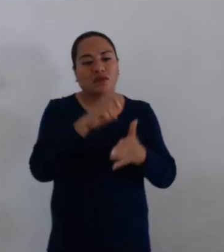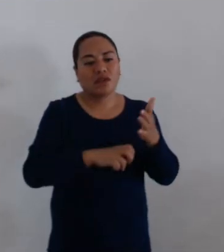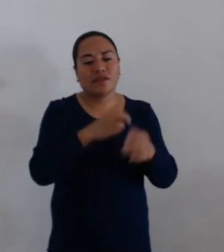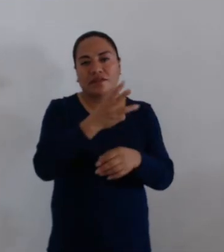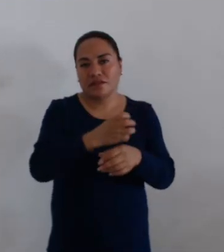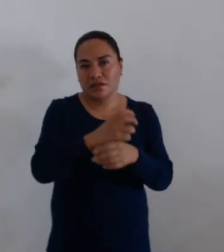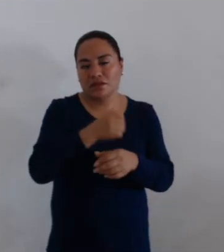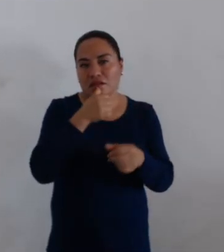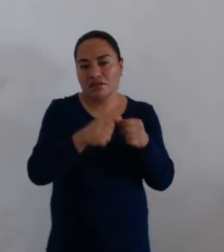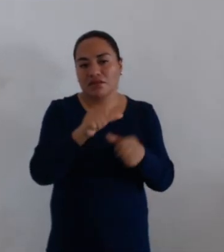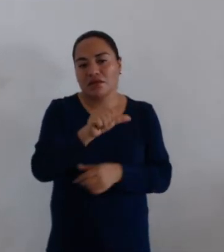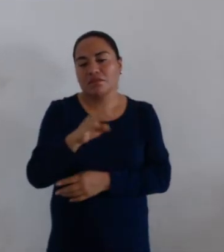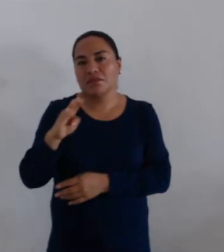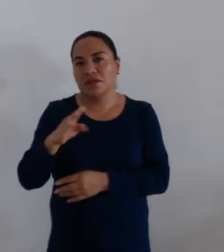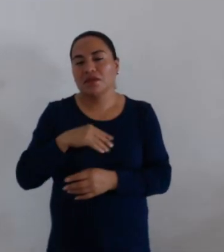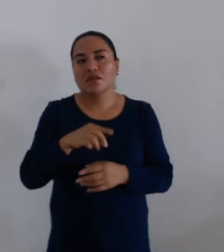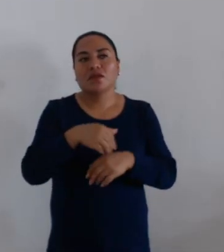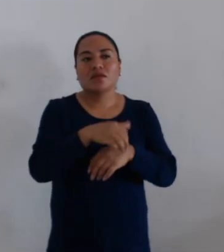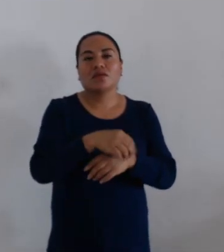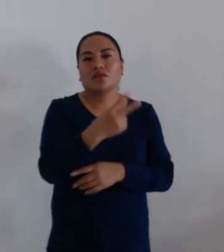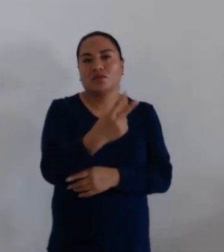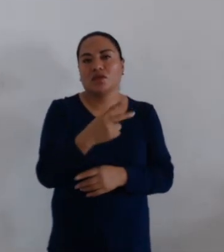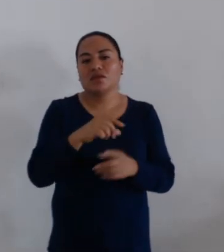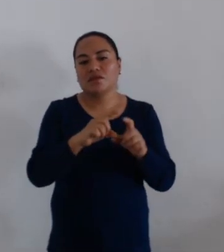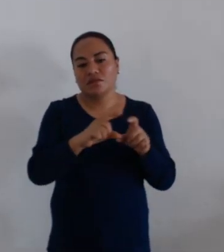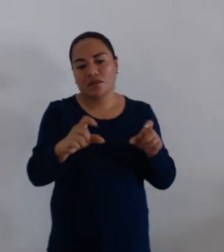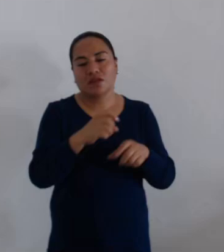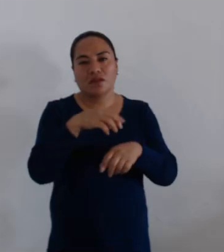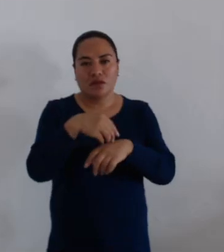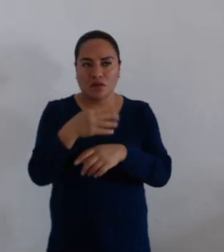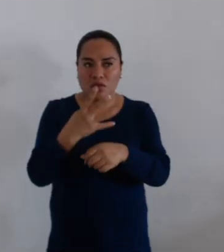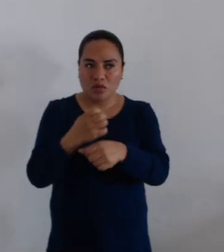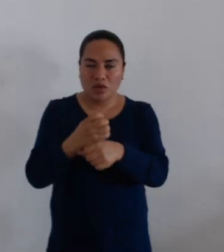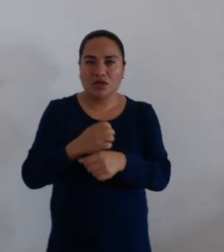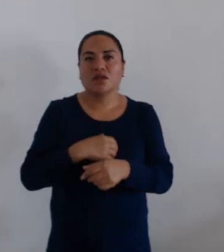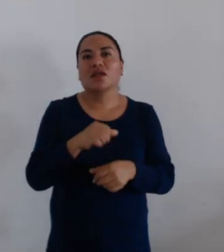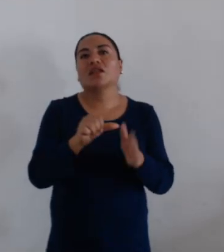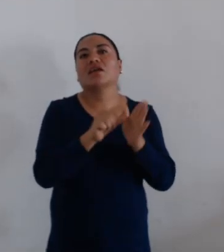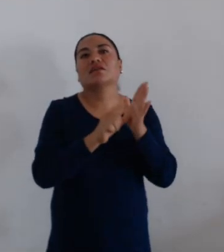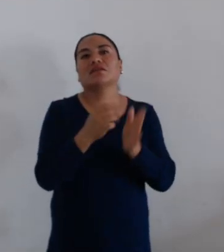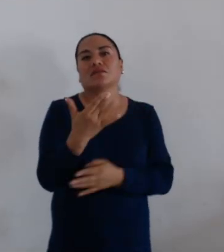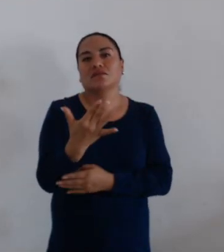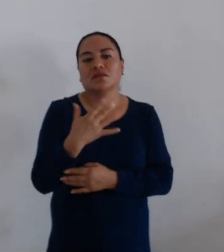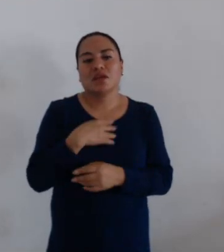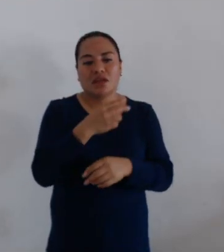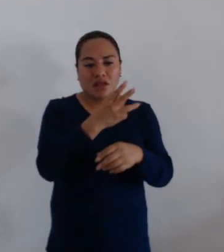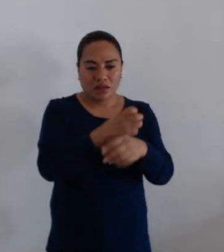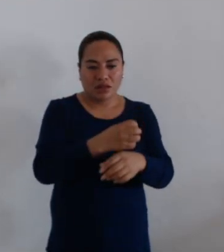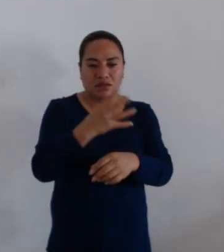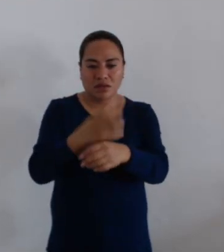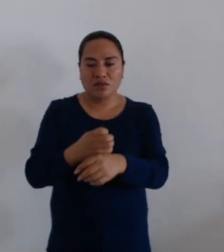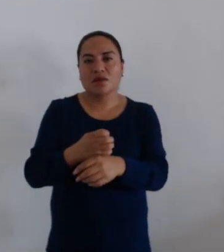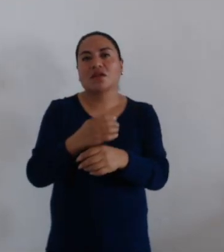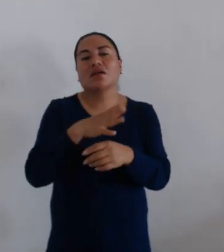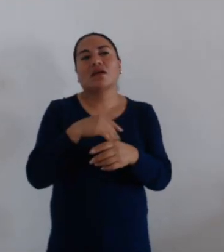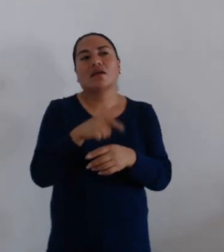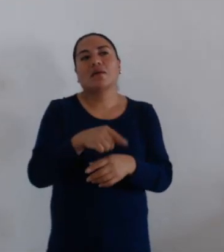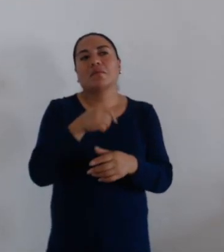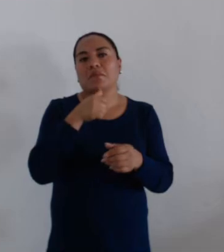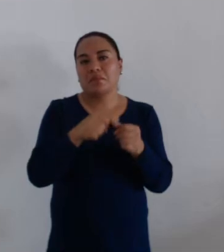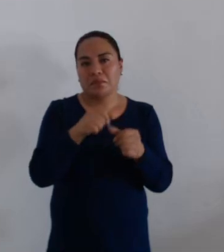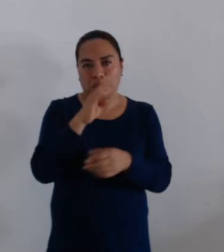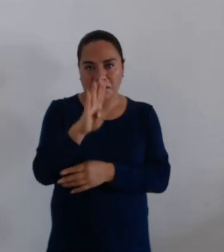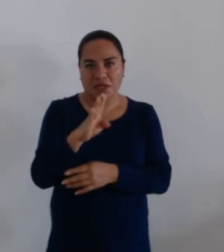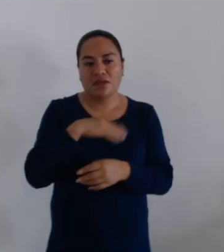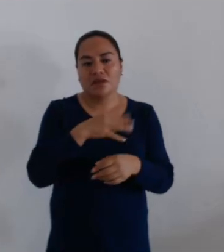tercera, inciso A y B, del numeral 2 de la fracción cuarta del artículo 50, fracciones tercera, inciso B y